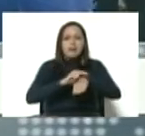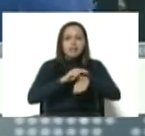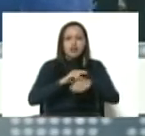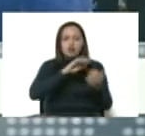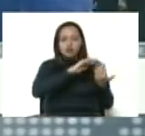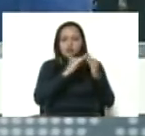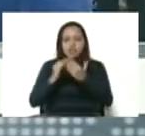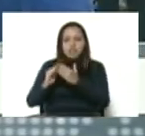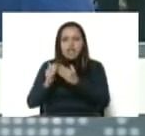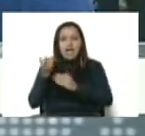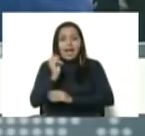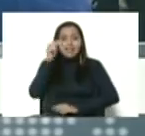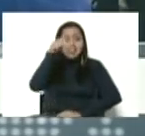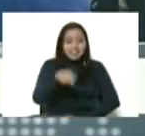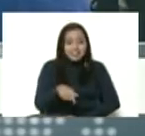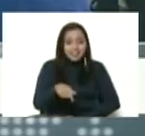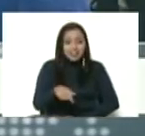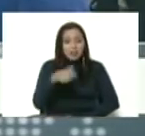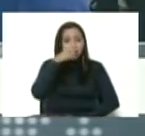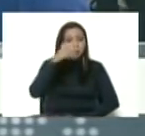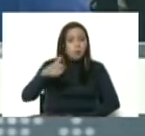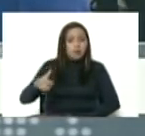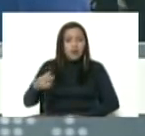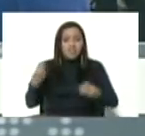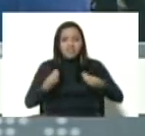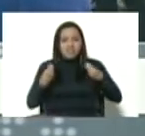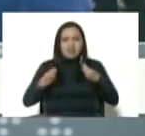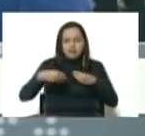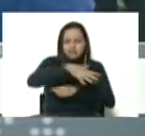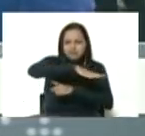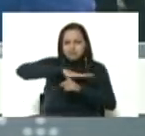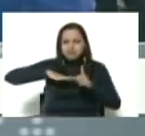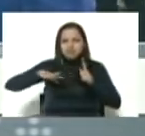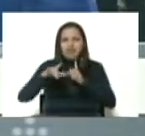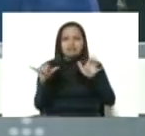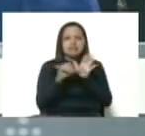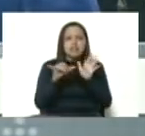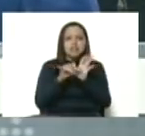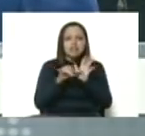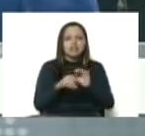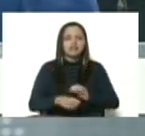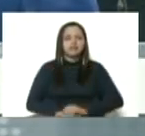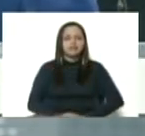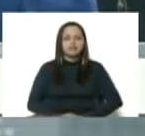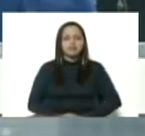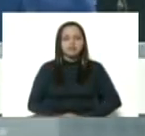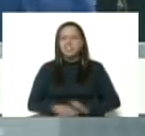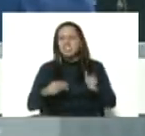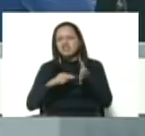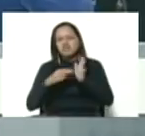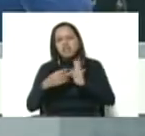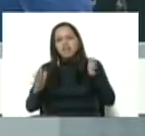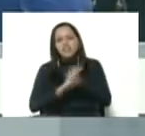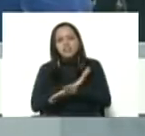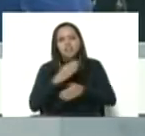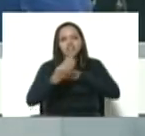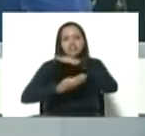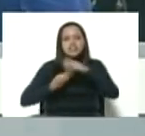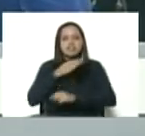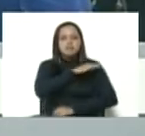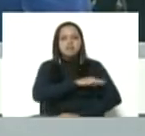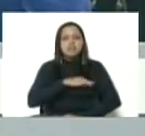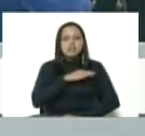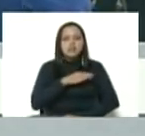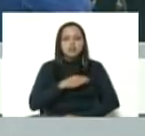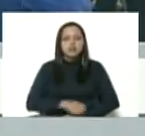comunitarios son de este pueblo y viven en el entorno de esta base de misión. Lo que significa que esta base de misión también sirve